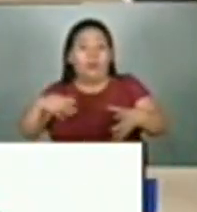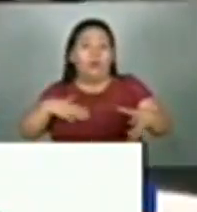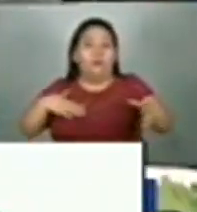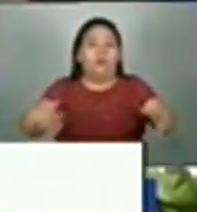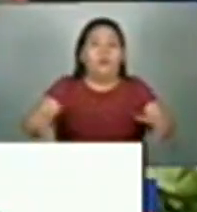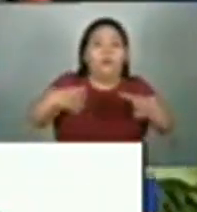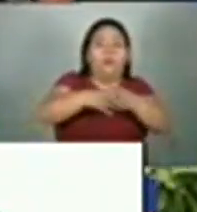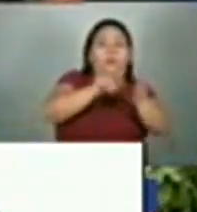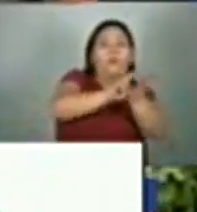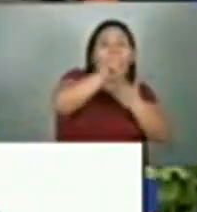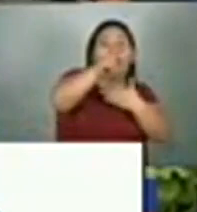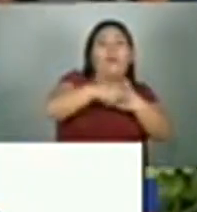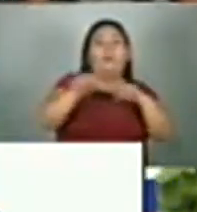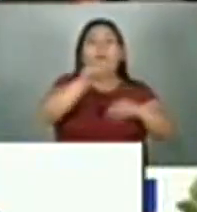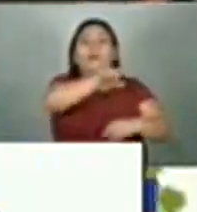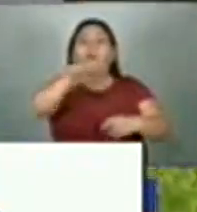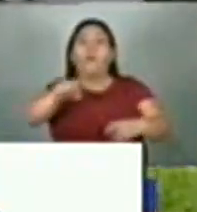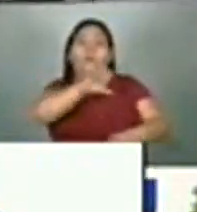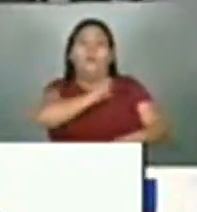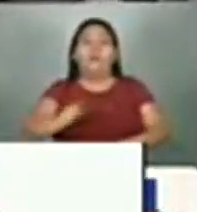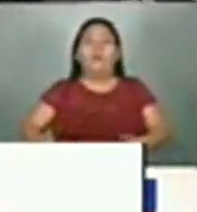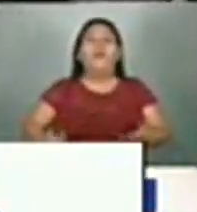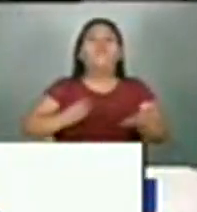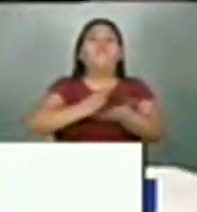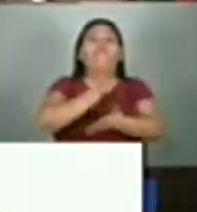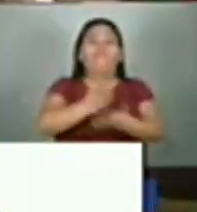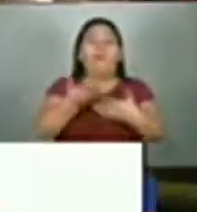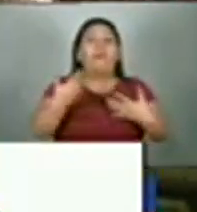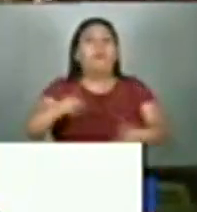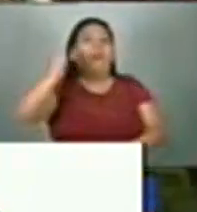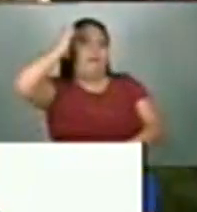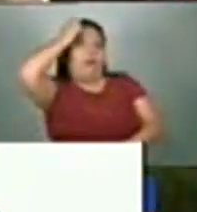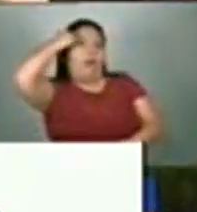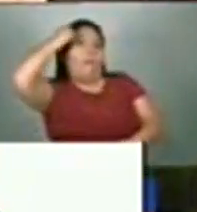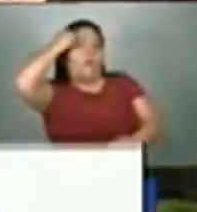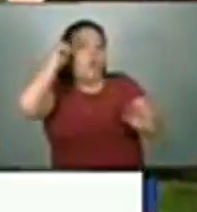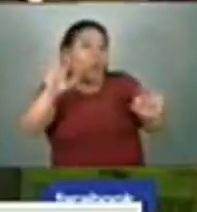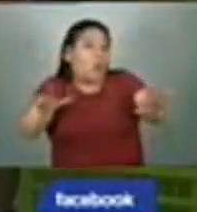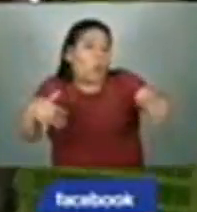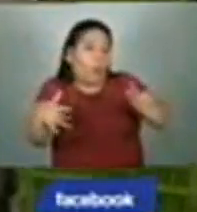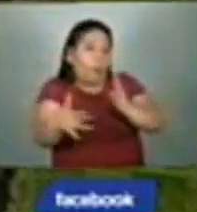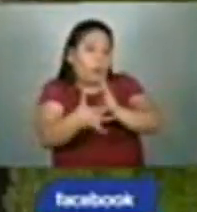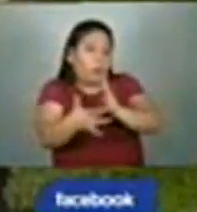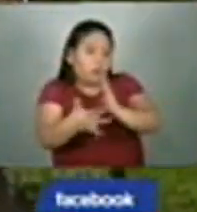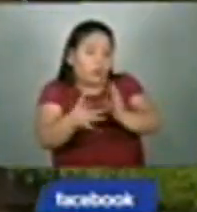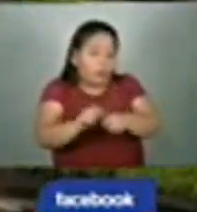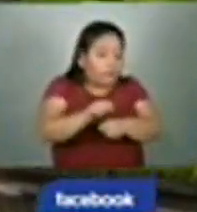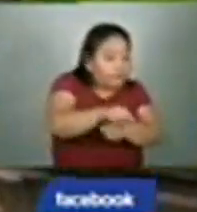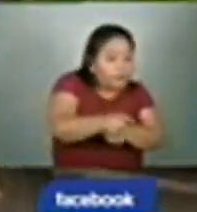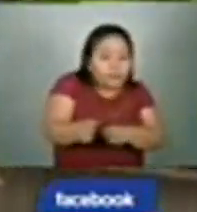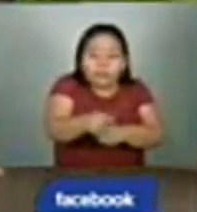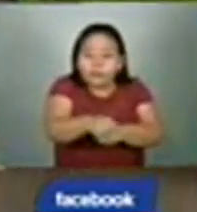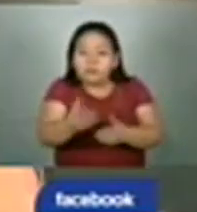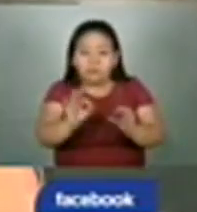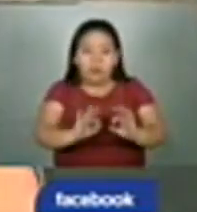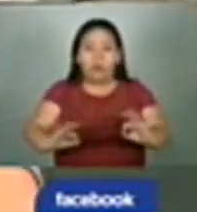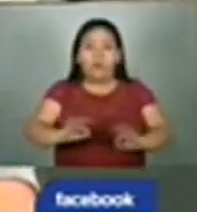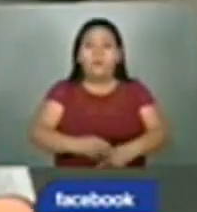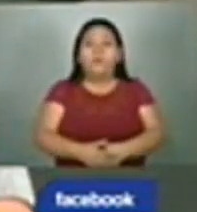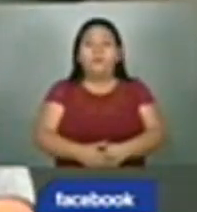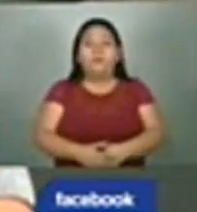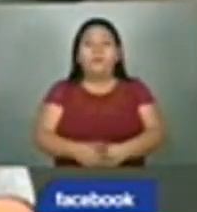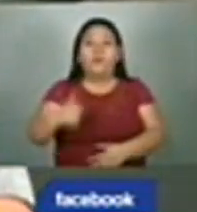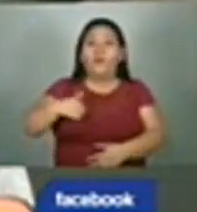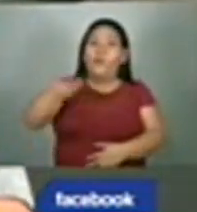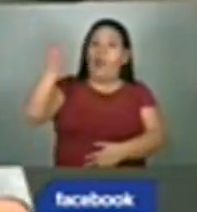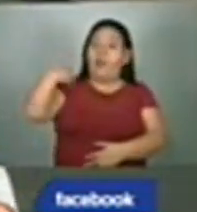programa de acceso El Salvador, ahí aprendió mejores técnicas agrícolas para mejorar sus productos. Bueno,